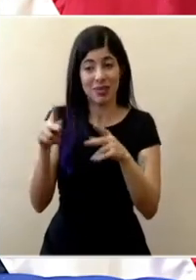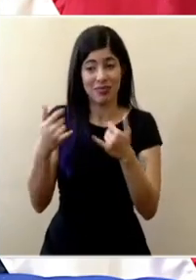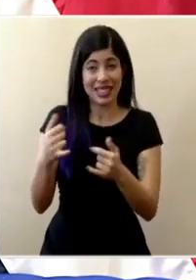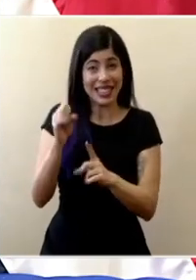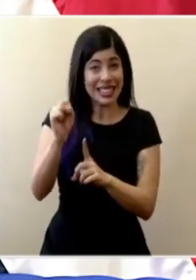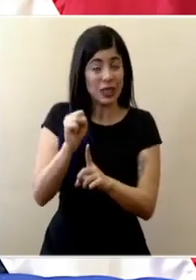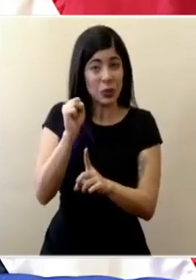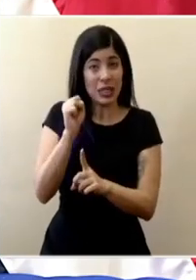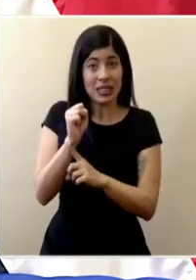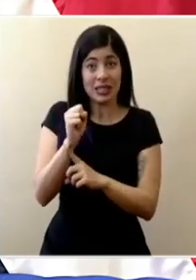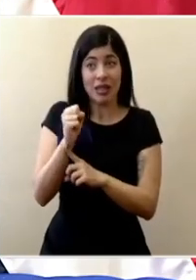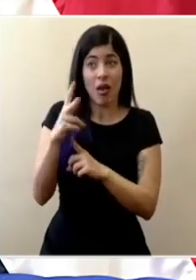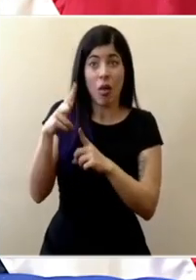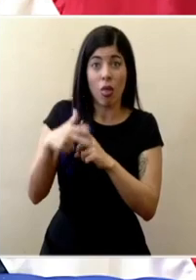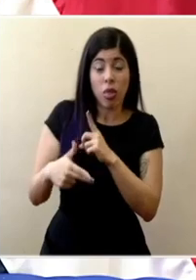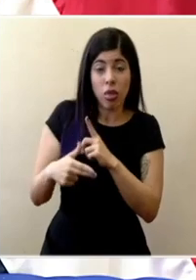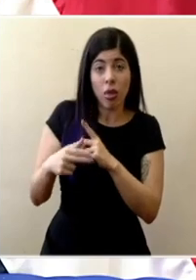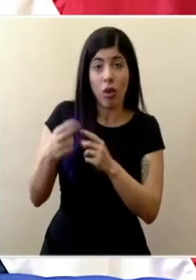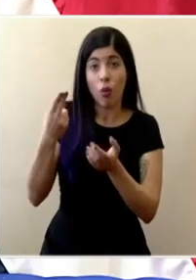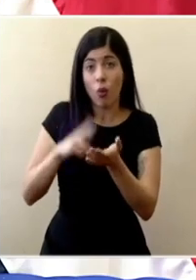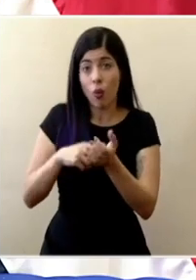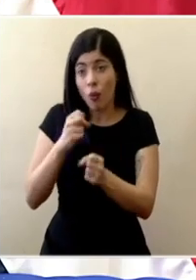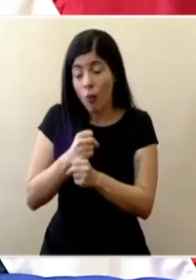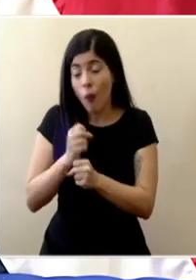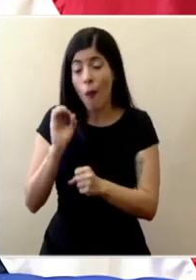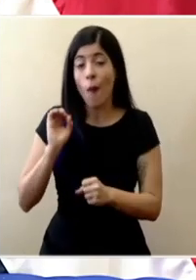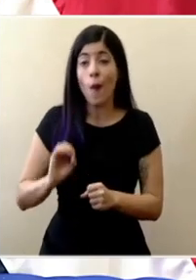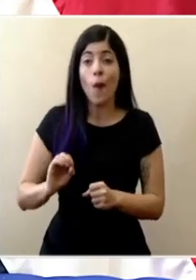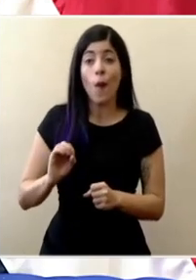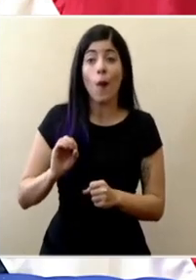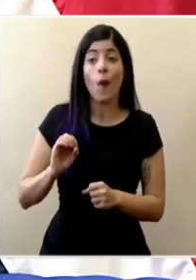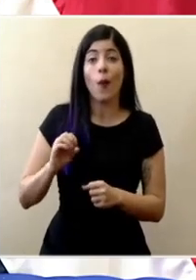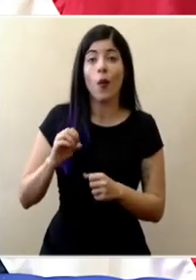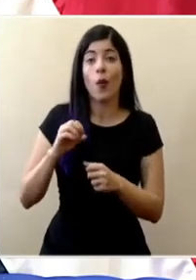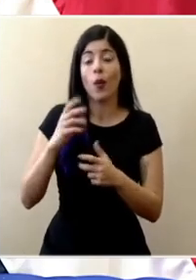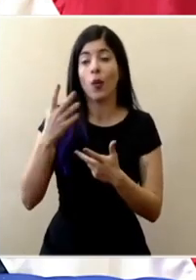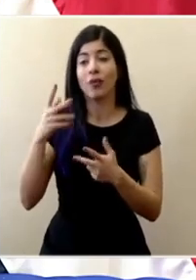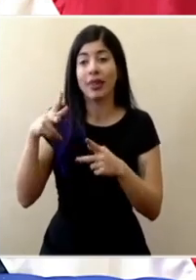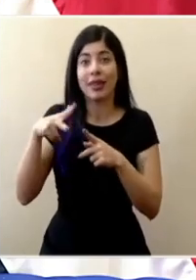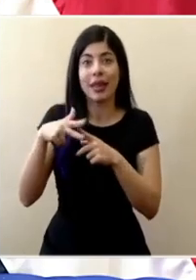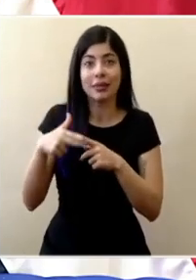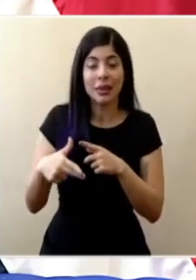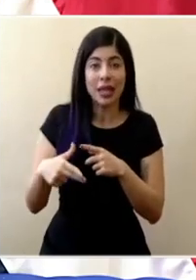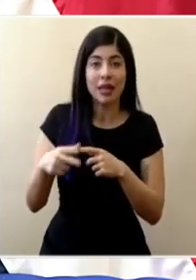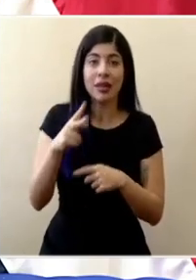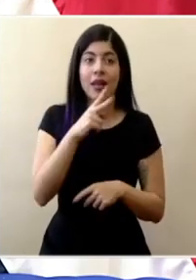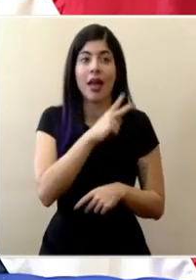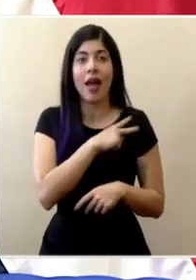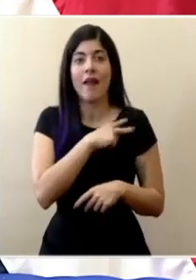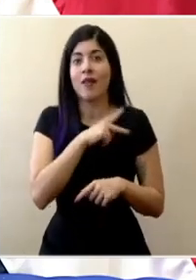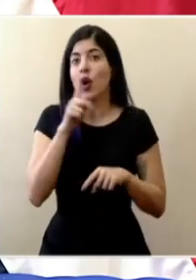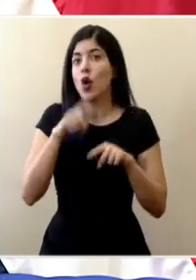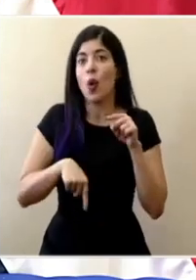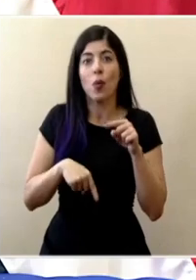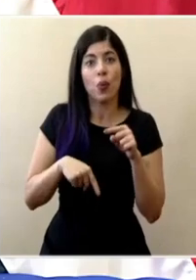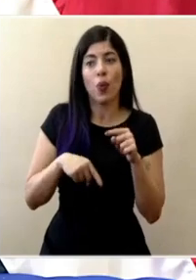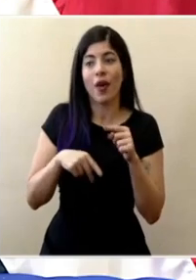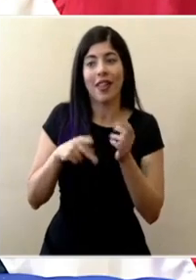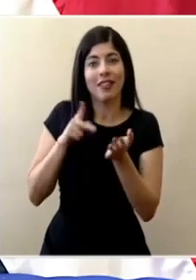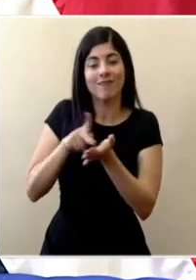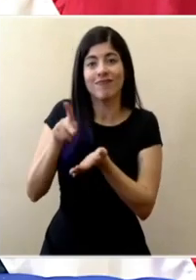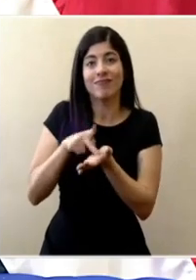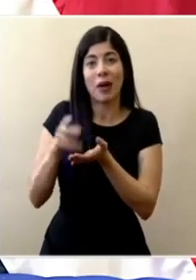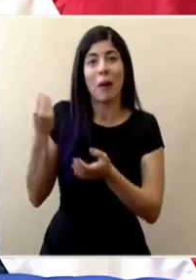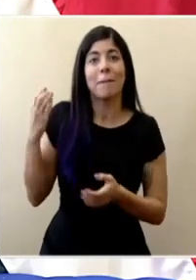una situación de suspensión temporal de su contrato de trabajo un segundo momento en que han sido despedidos de sus patronos no pueden hacer frente